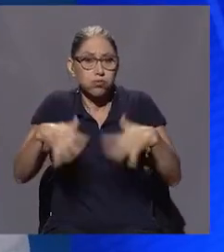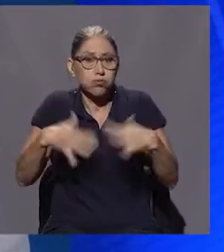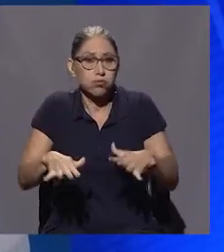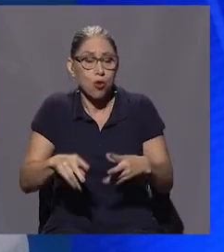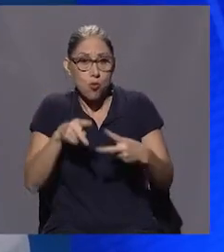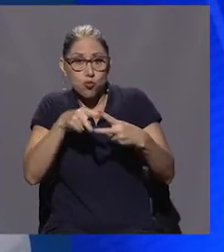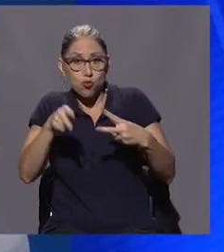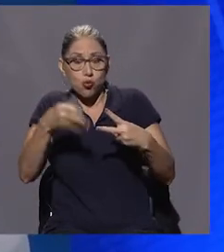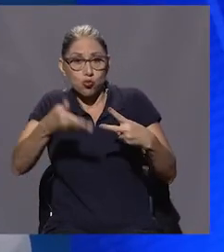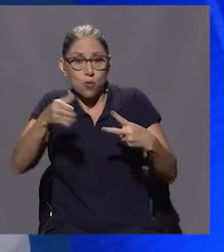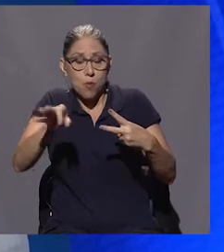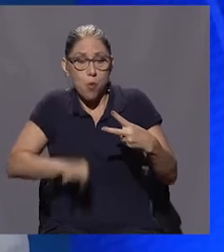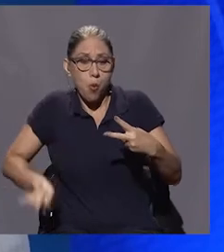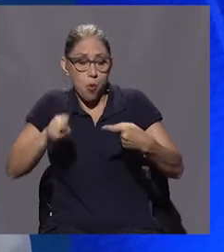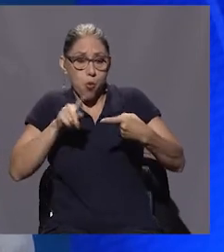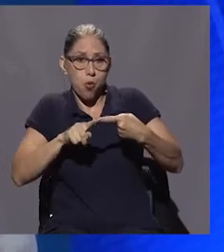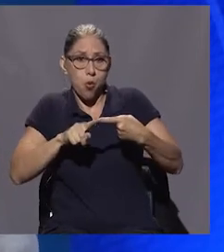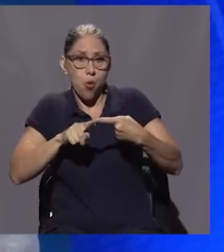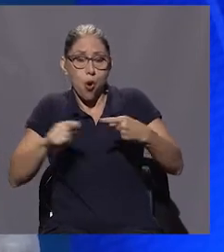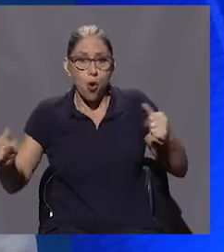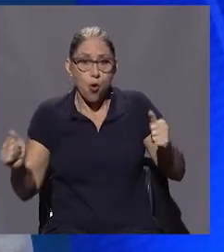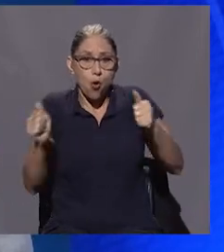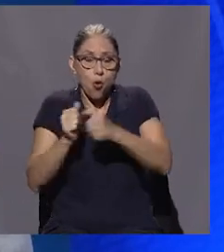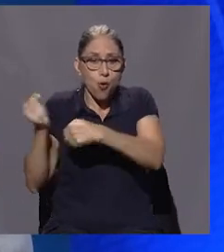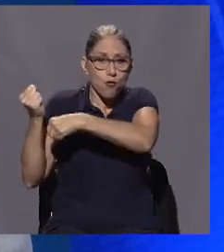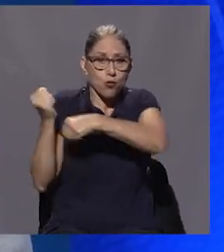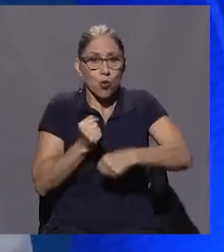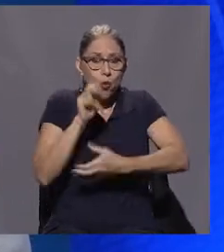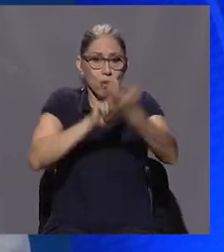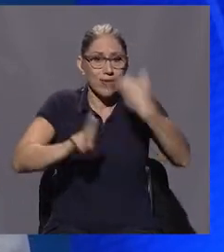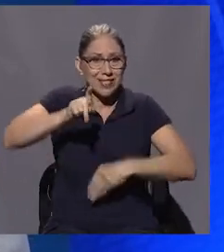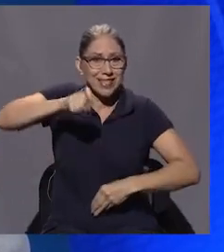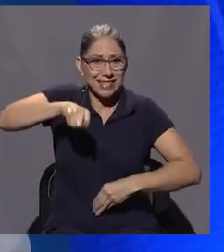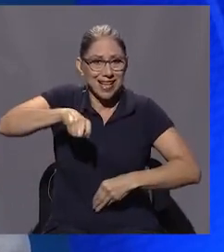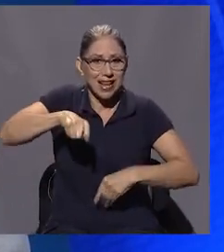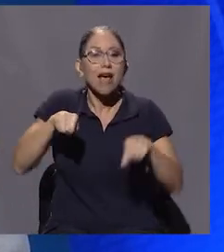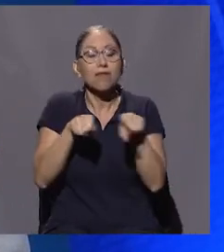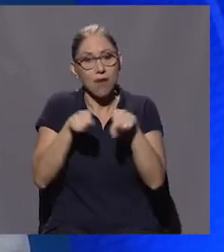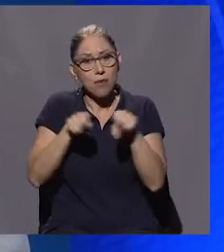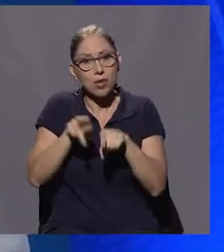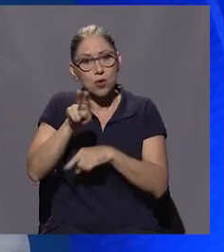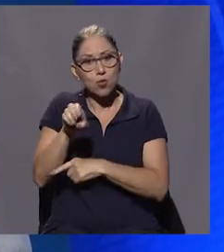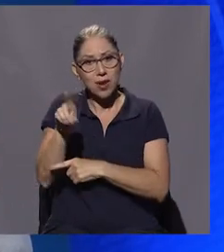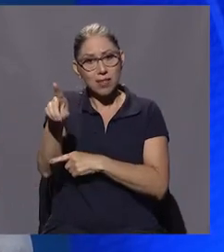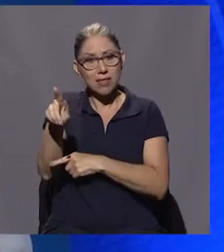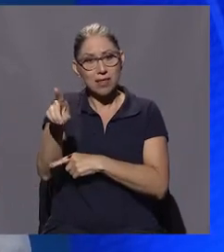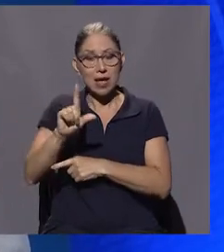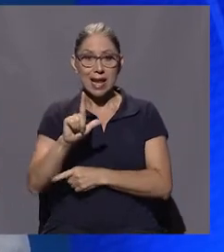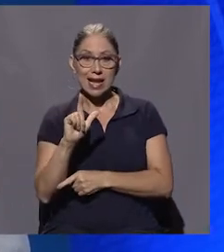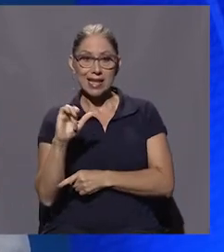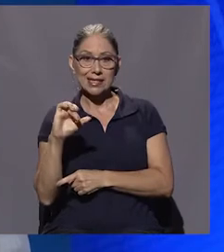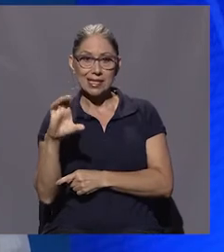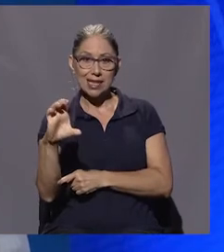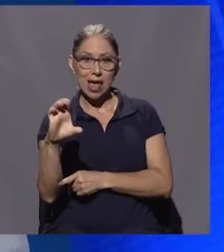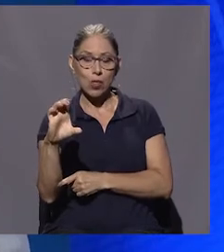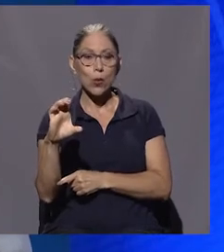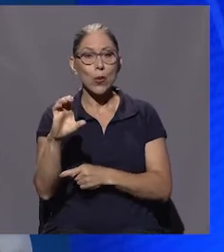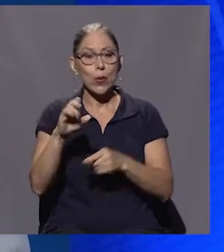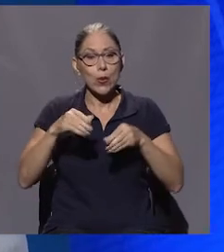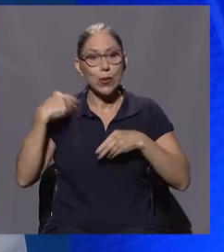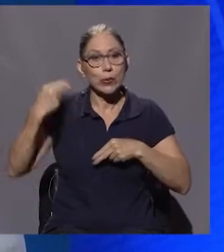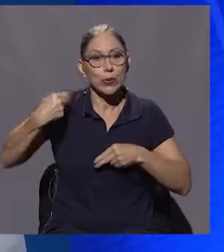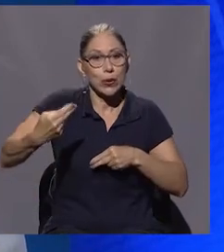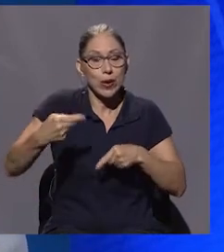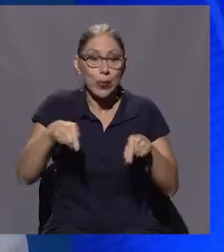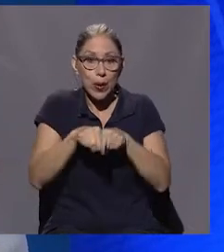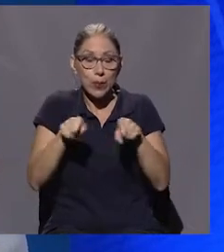él y es que es cofundador de la Universidad Necesaria, también de la UNED. Es licenciado en Historia, pero además tiene un